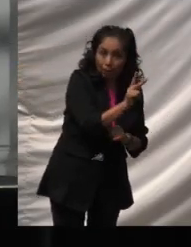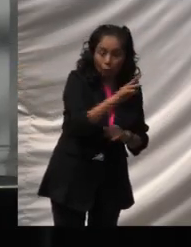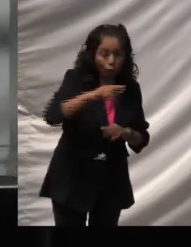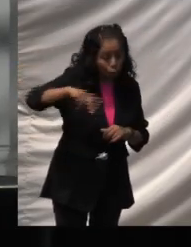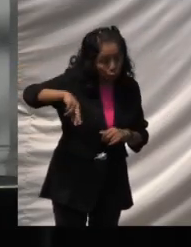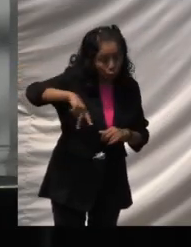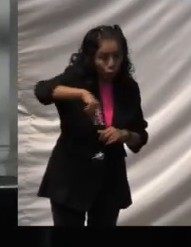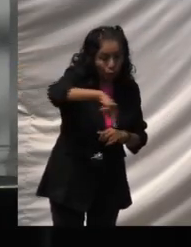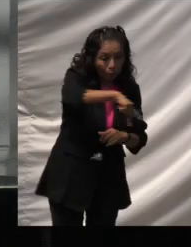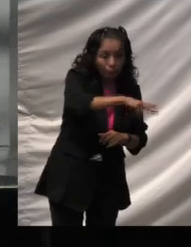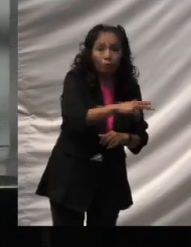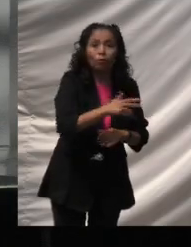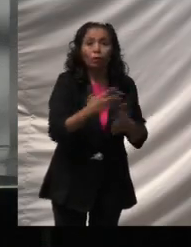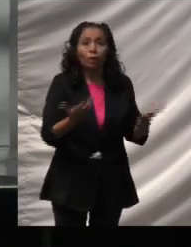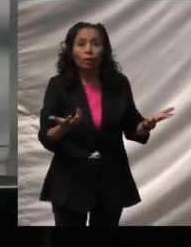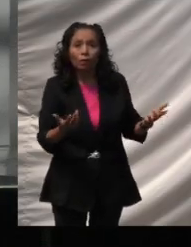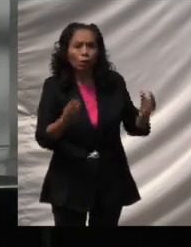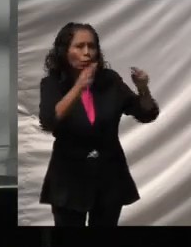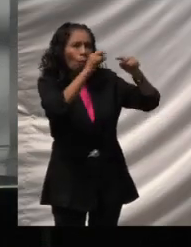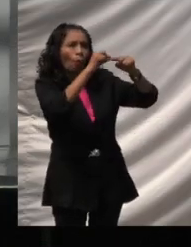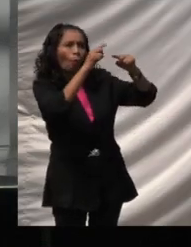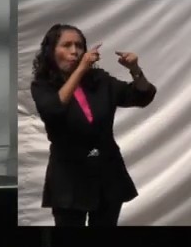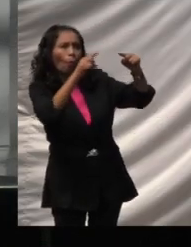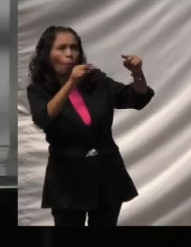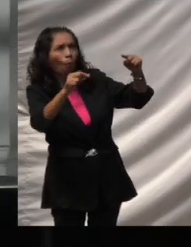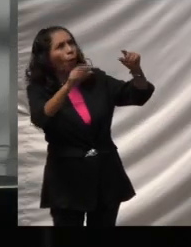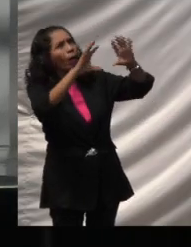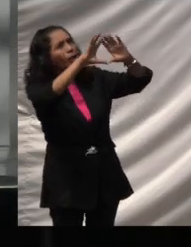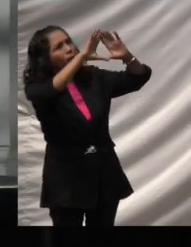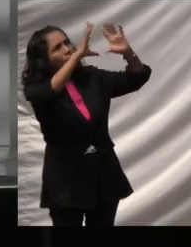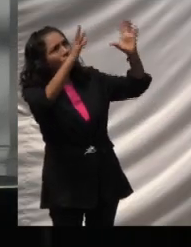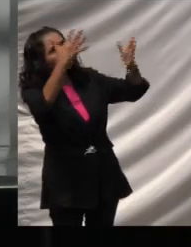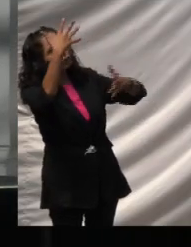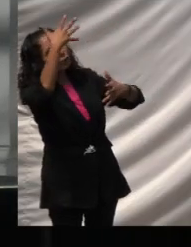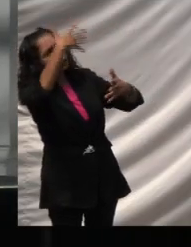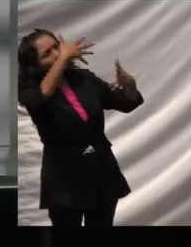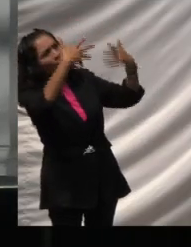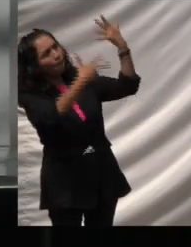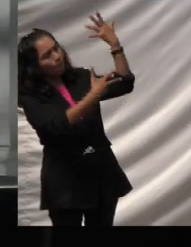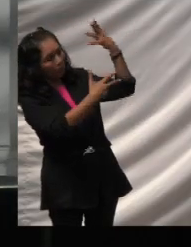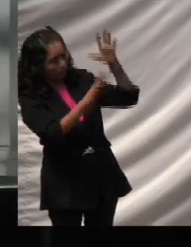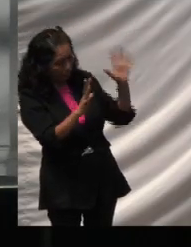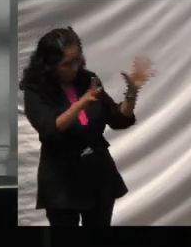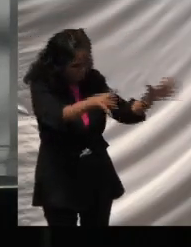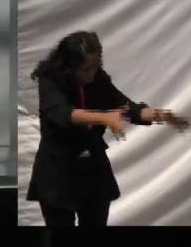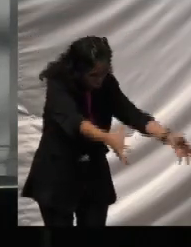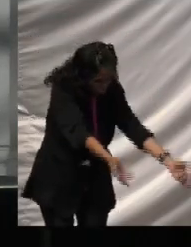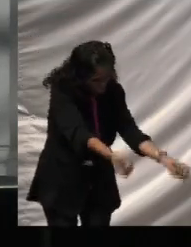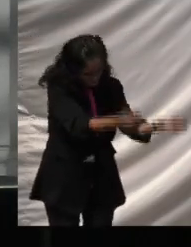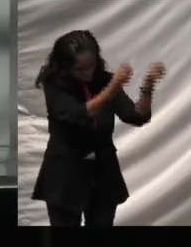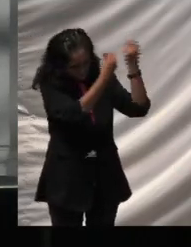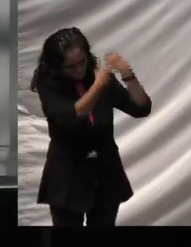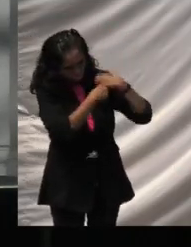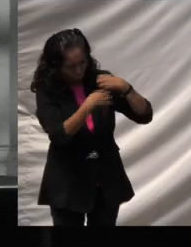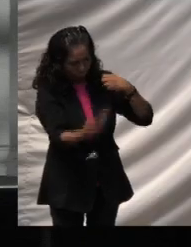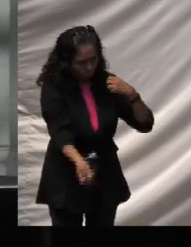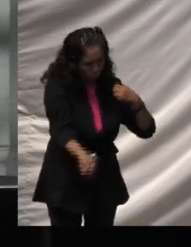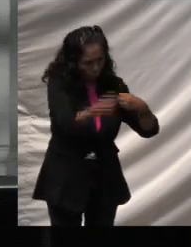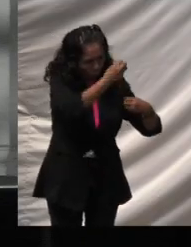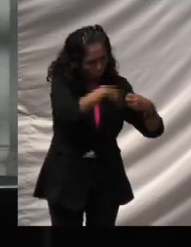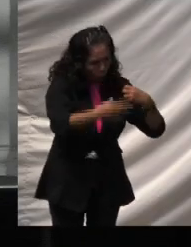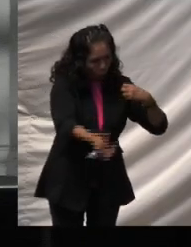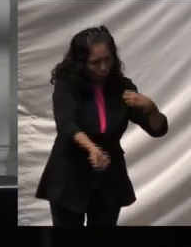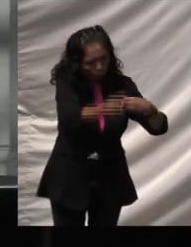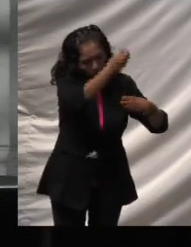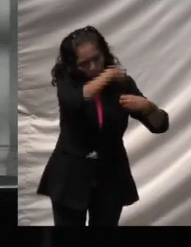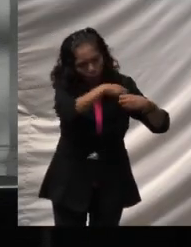camino, encontró varias hojas de palmeras caídas. Entonces, agarró todas las hojas que pudo de palmeras